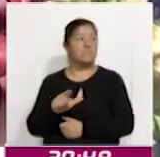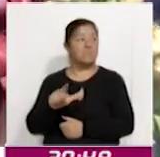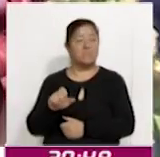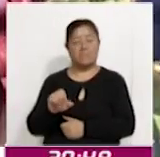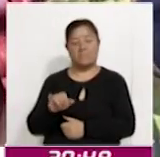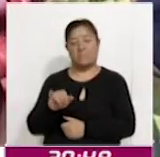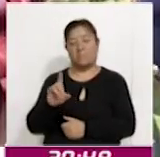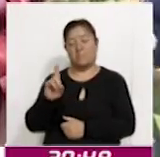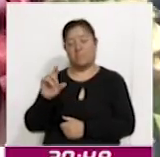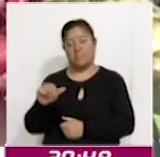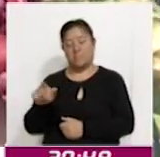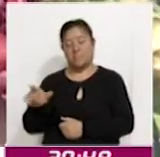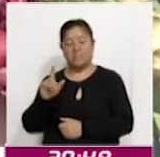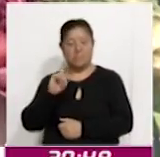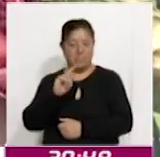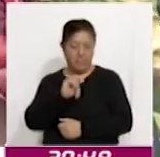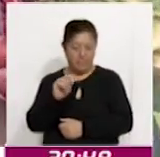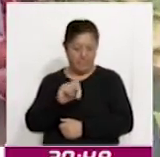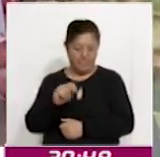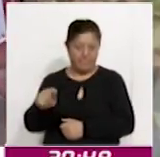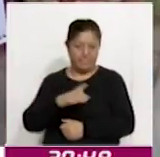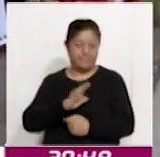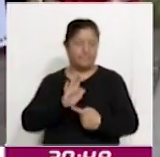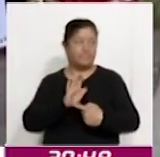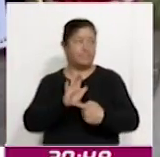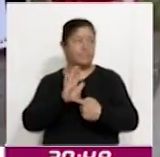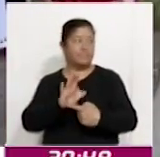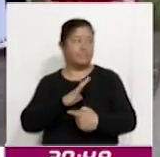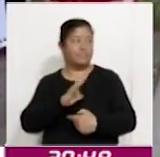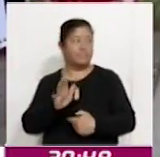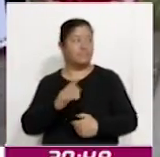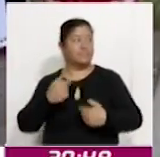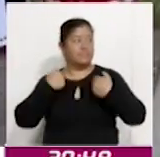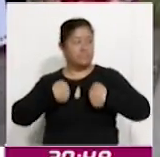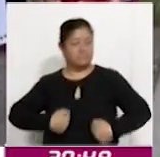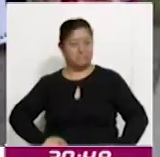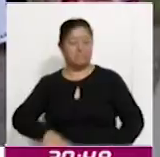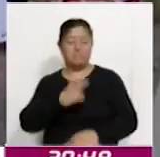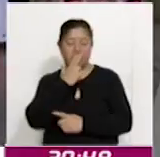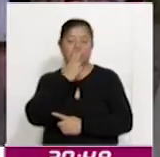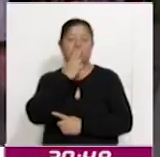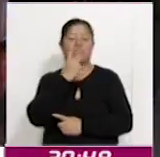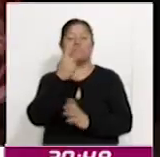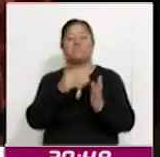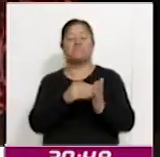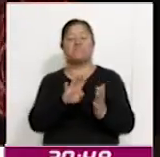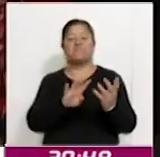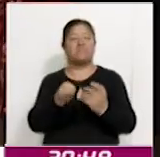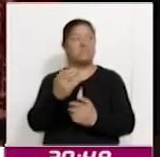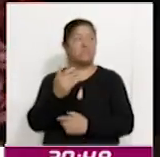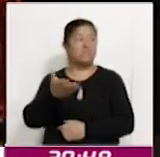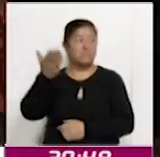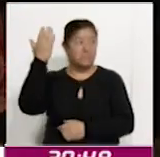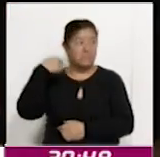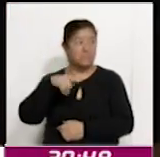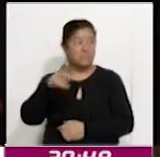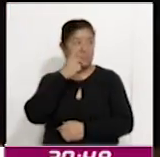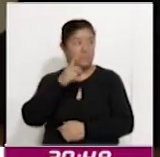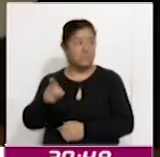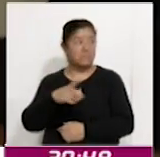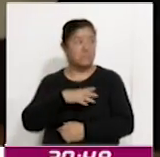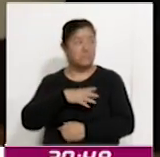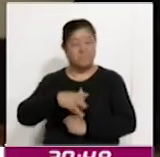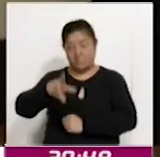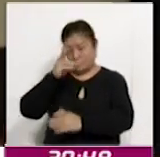participante de la unidad de CITAL-TEPEC, demostró su creatividad y entusiasmo al presentar un diseño inspirado en los años 50. Destacó que, gracias a su formación en